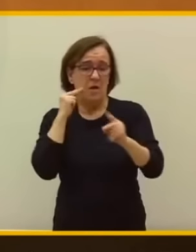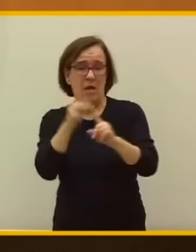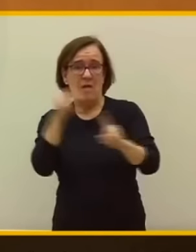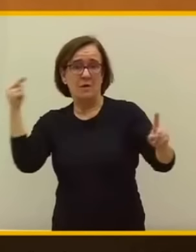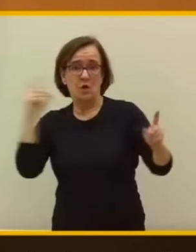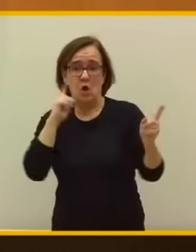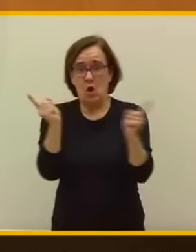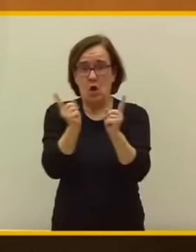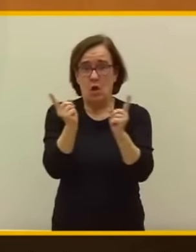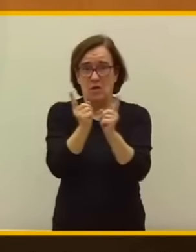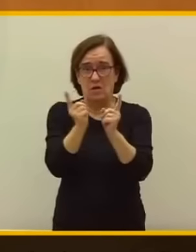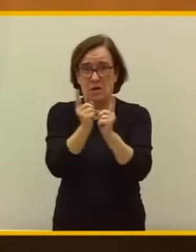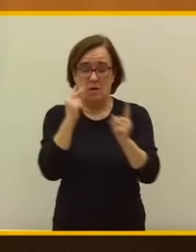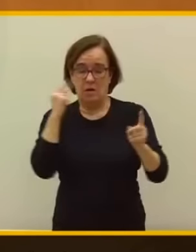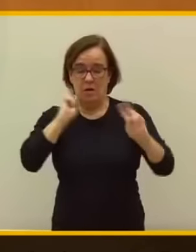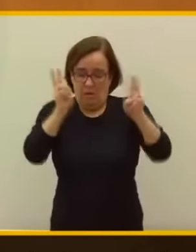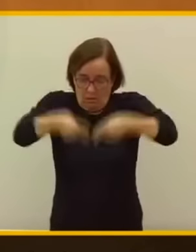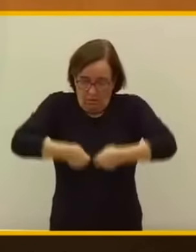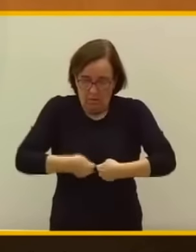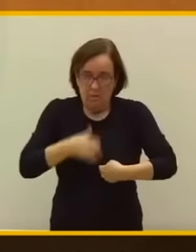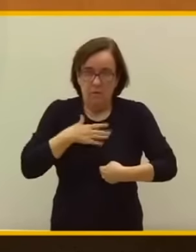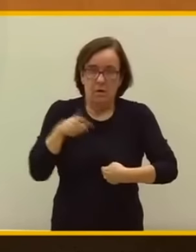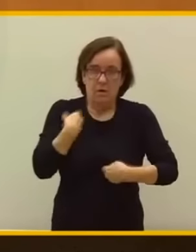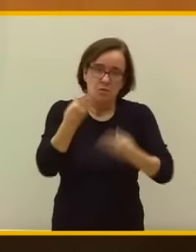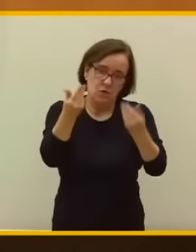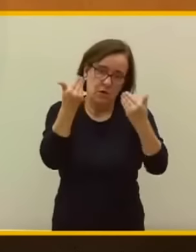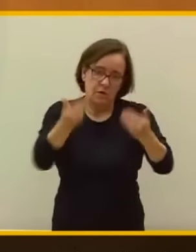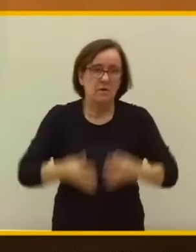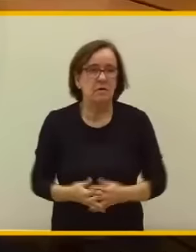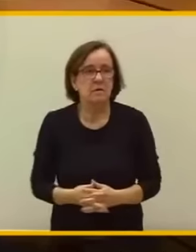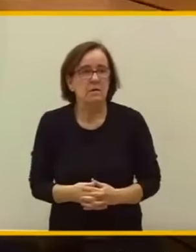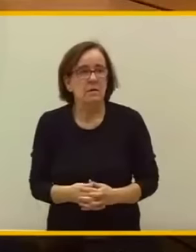corta de quienes solo se miran a sí mismos. Muchas gracias.